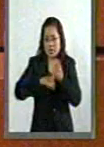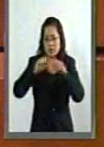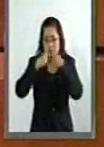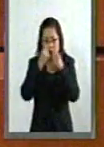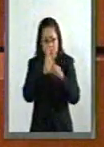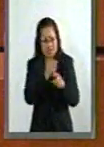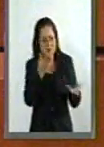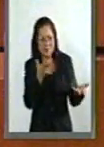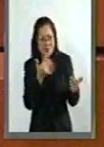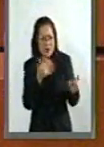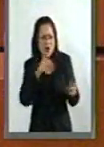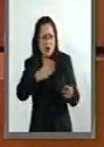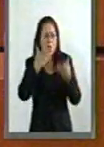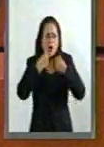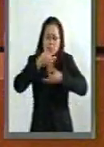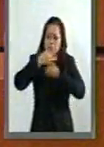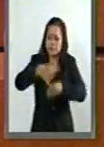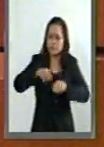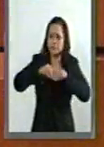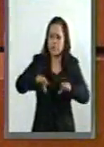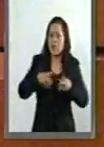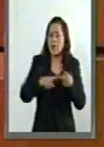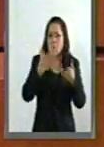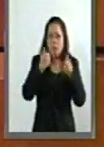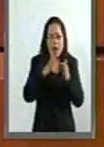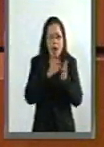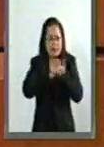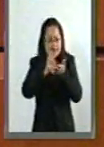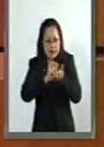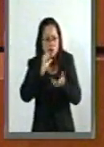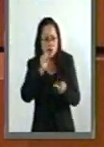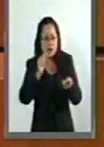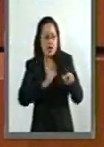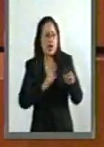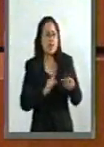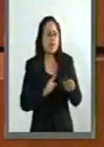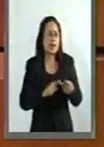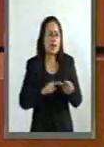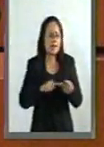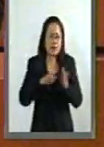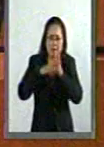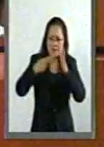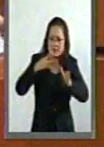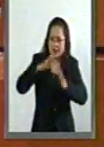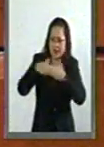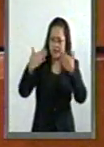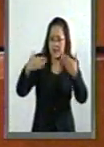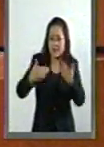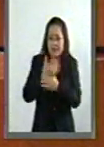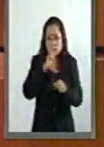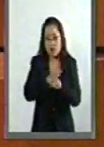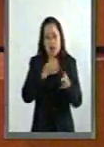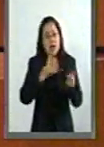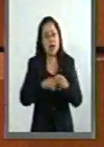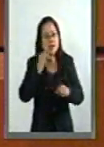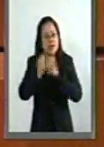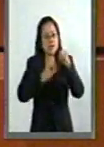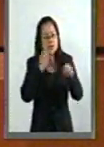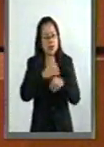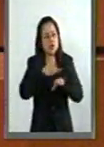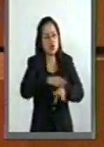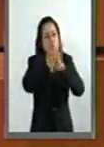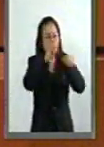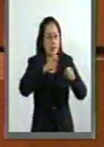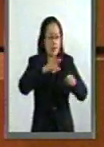civil. No cuenta con publicaciones, como comentaba, en revistas internacionales o nacionales en temas demográficos o de